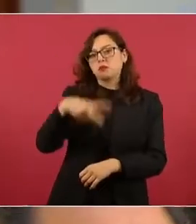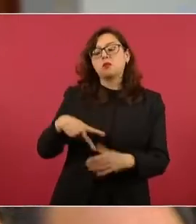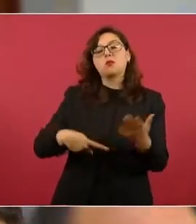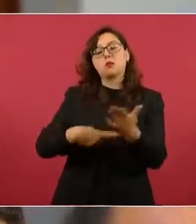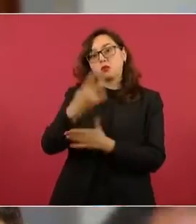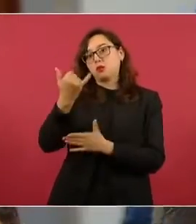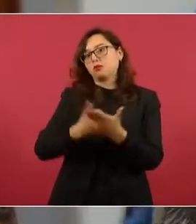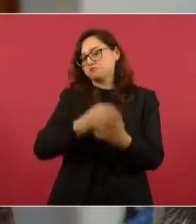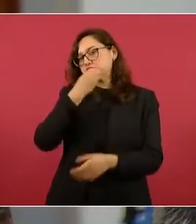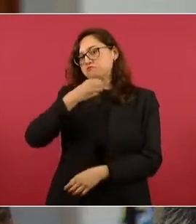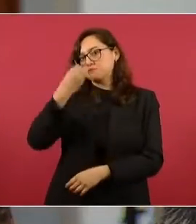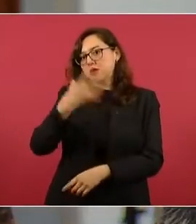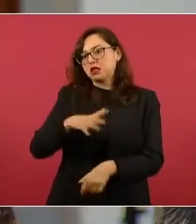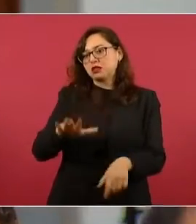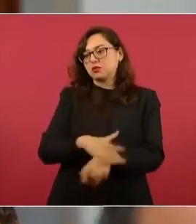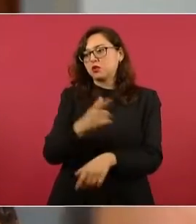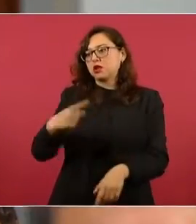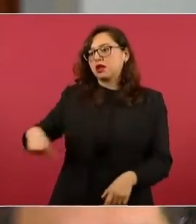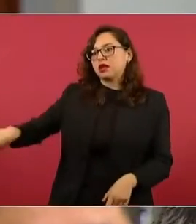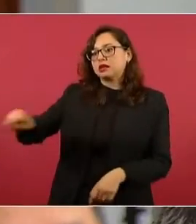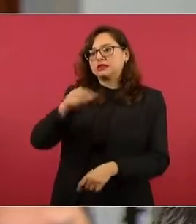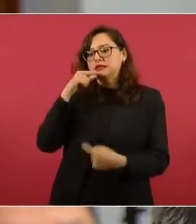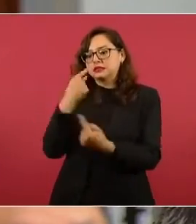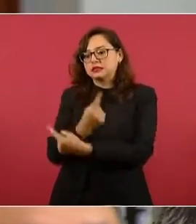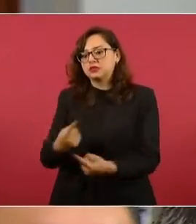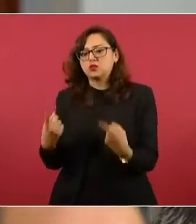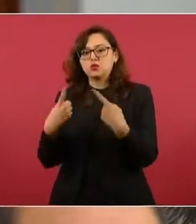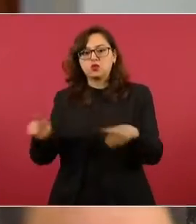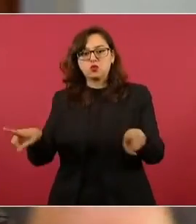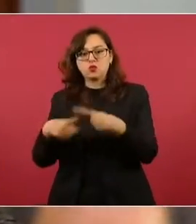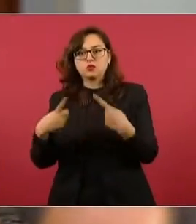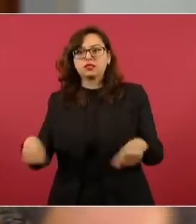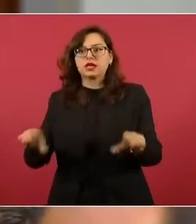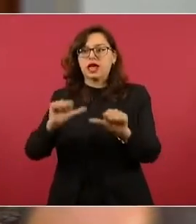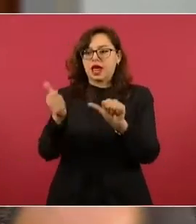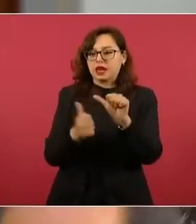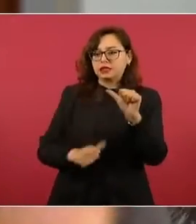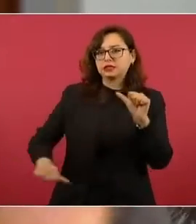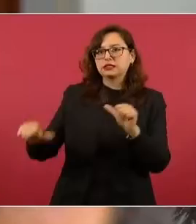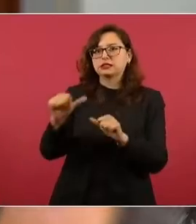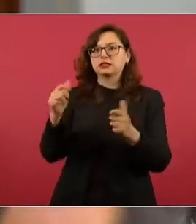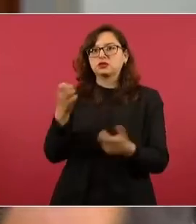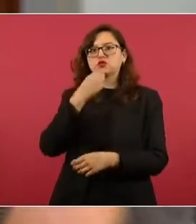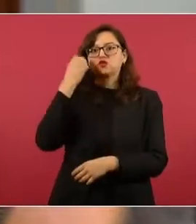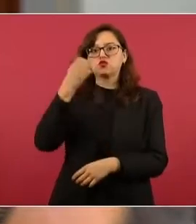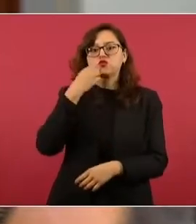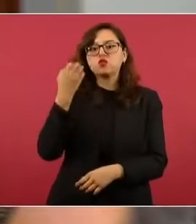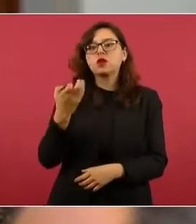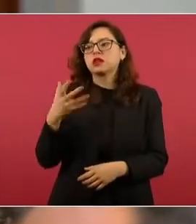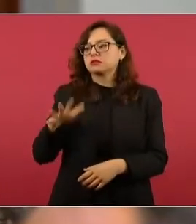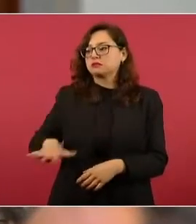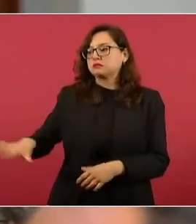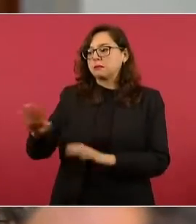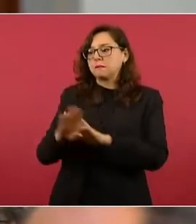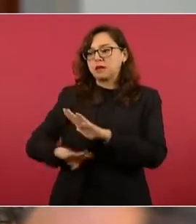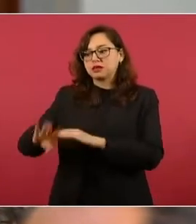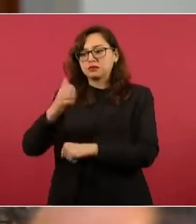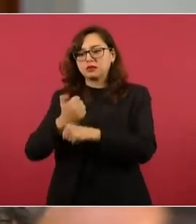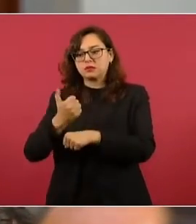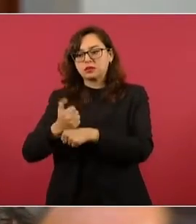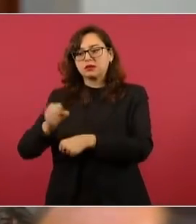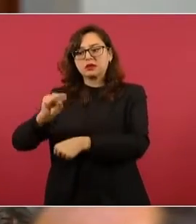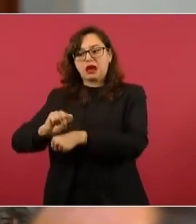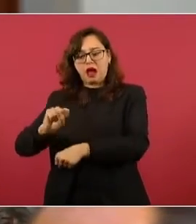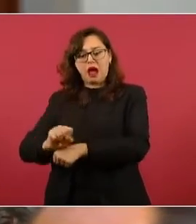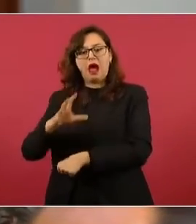impulsa el estímulo musical y artístico desde los colegios, desde las escuelas de nivel básico. Habían